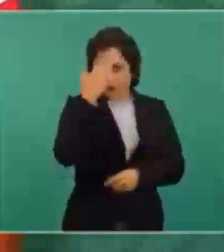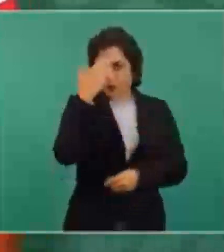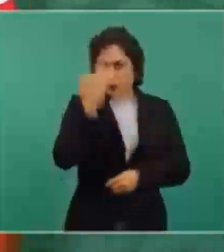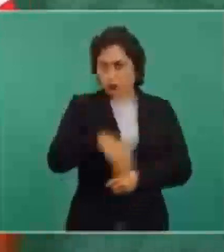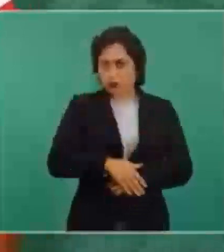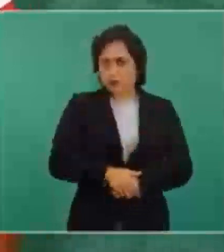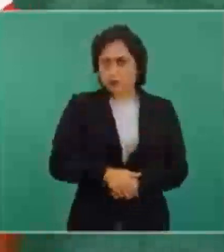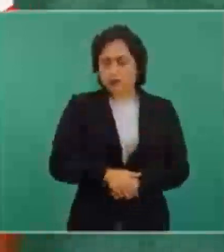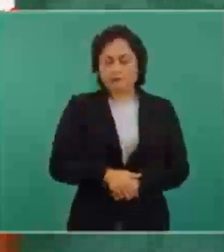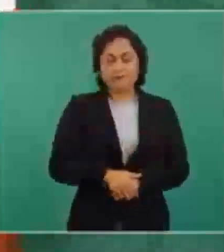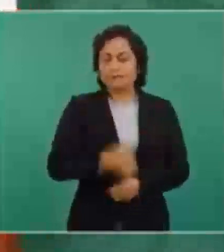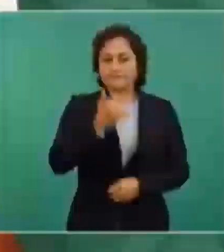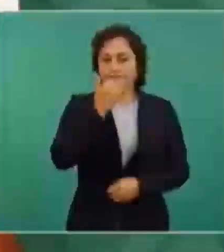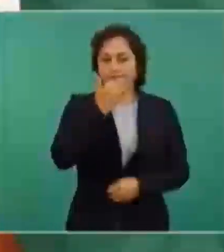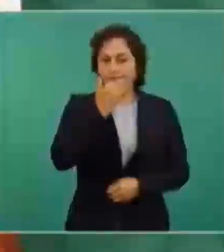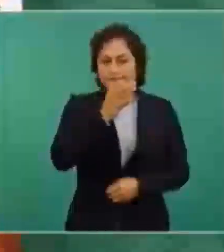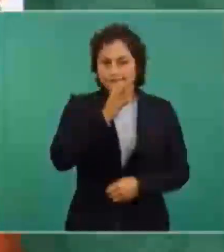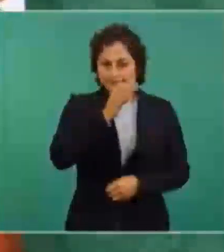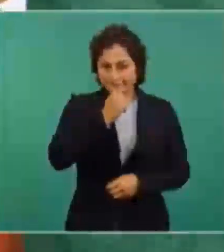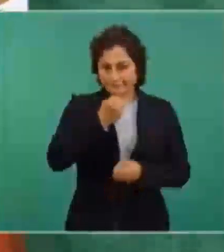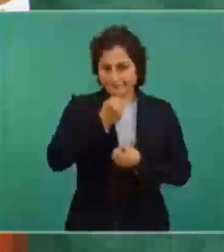porque todo esto se presta a especulación,